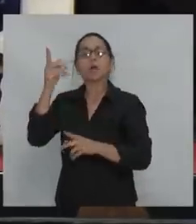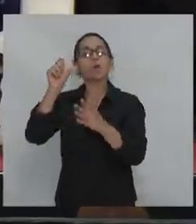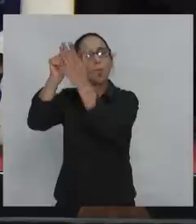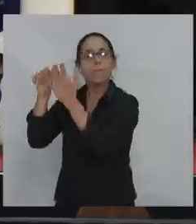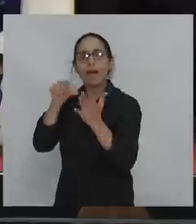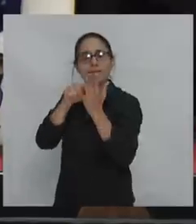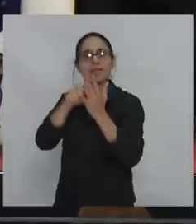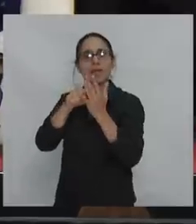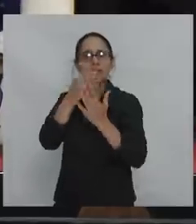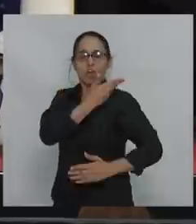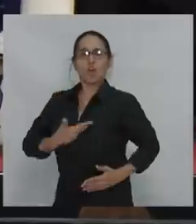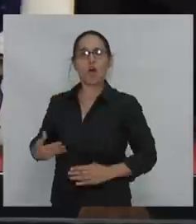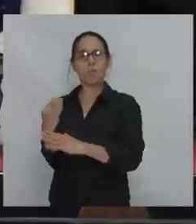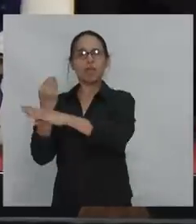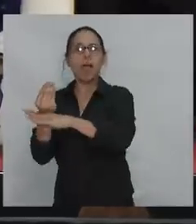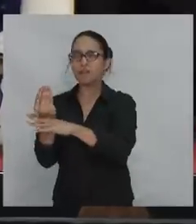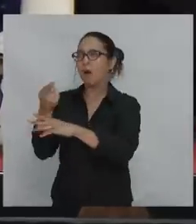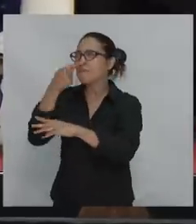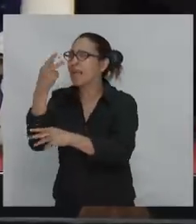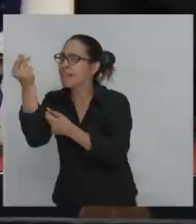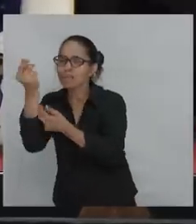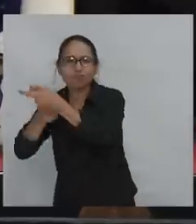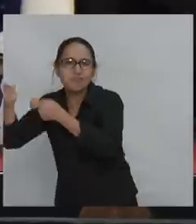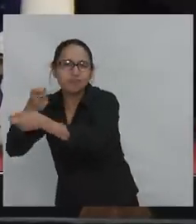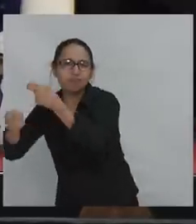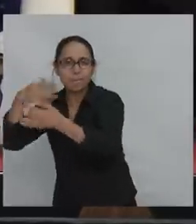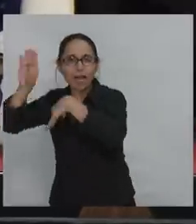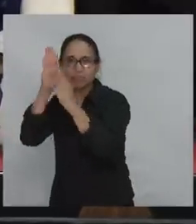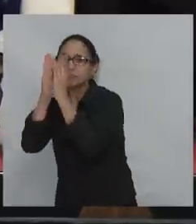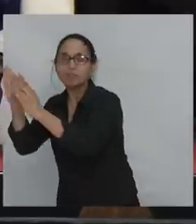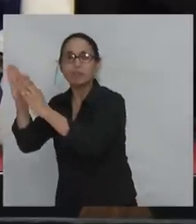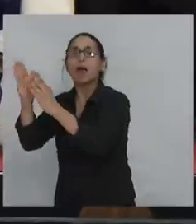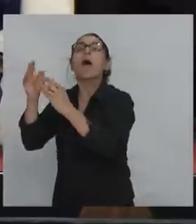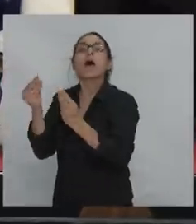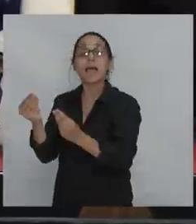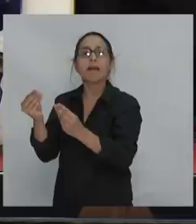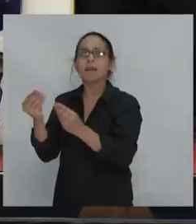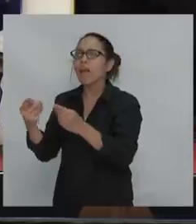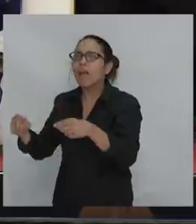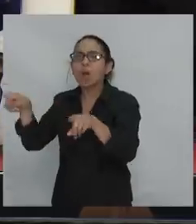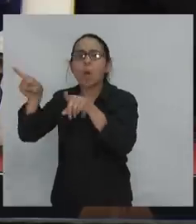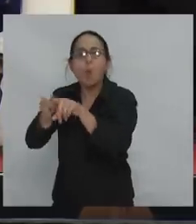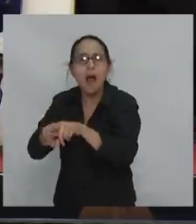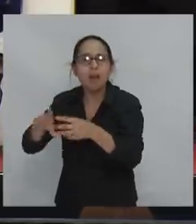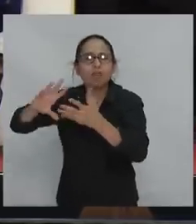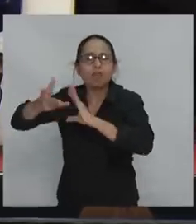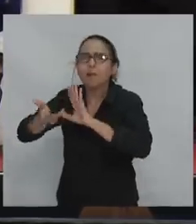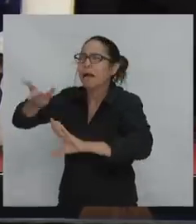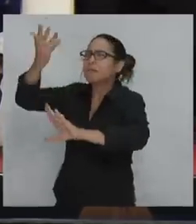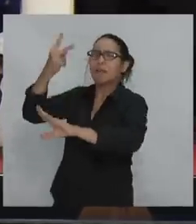América Latina está repitiendo las viejas recetas que hace 20 años fracasaron